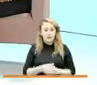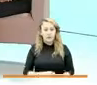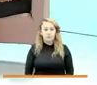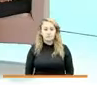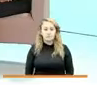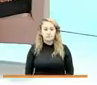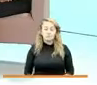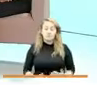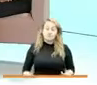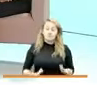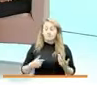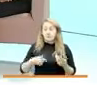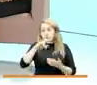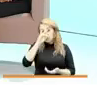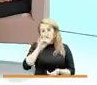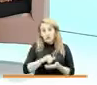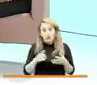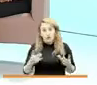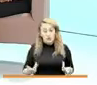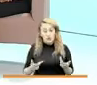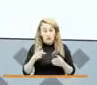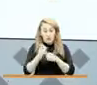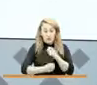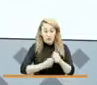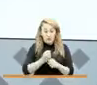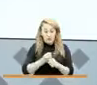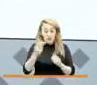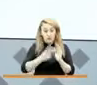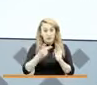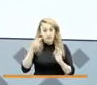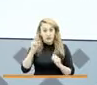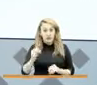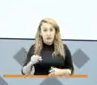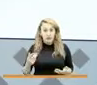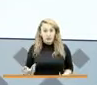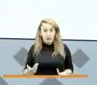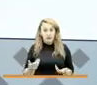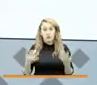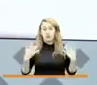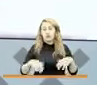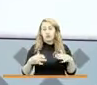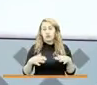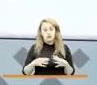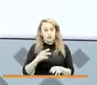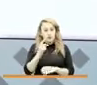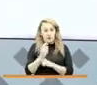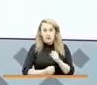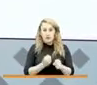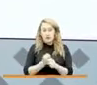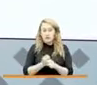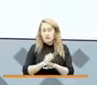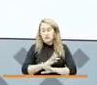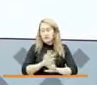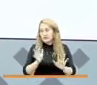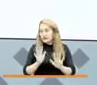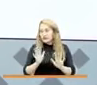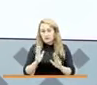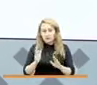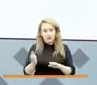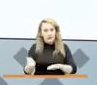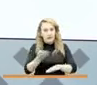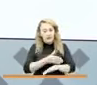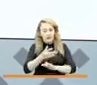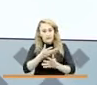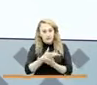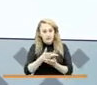Pues Pau, yo creo que el año 2020 fue un año sin precedentes para Colombia y